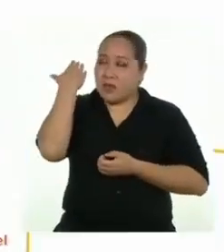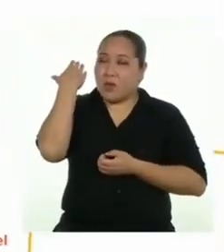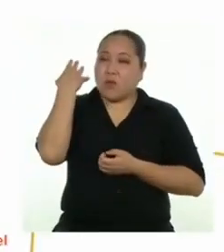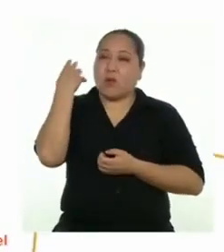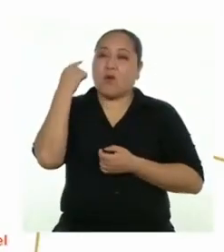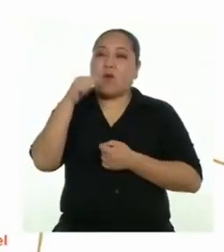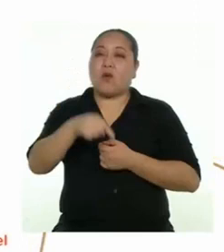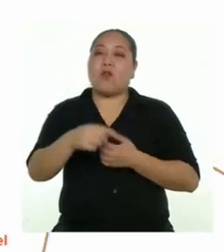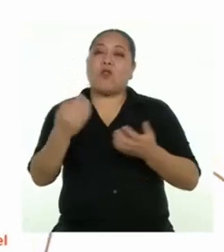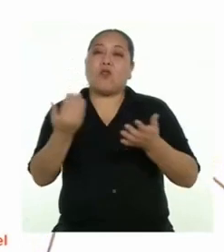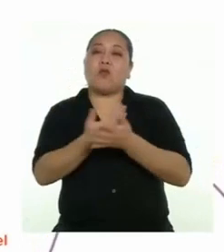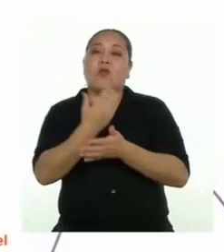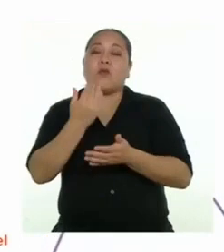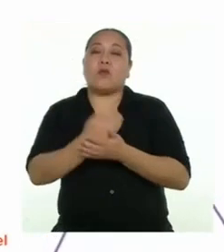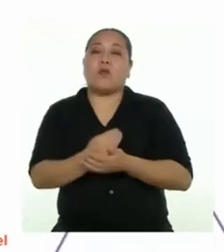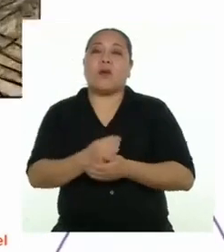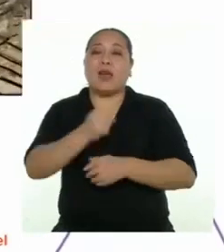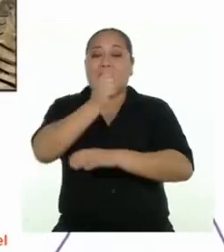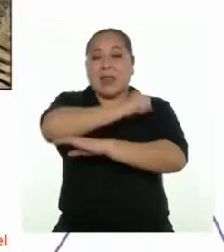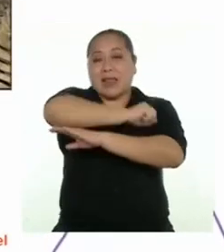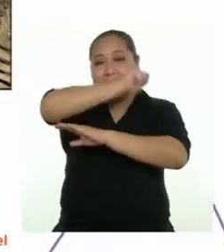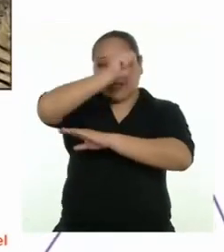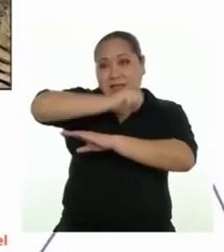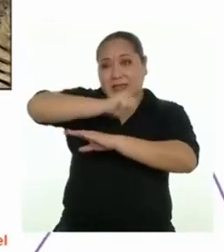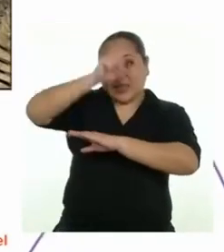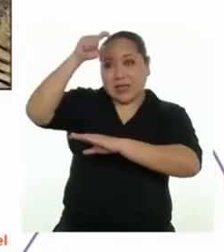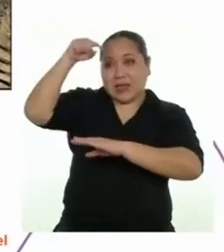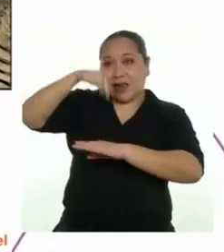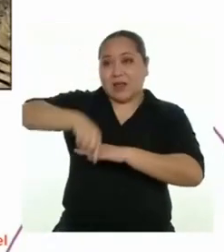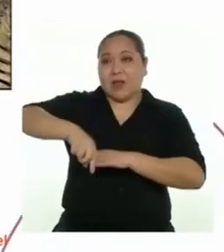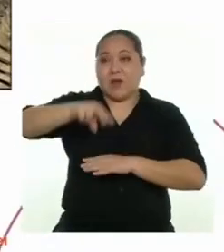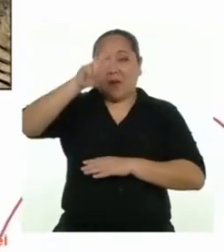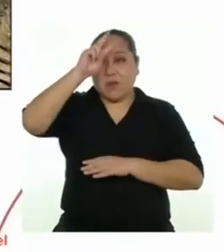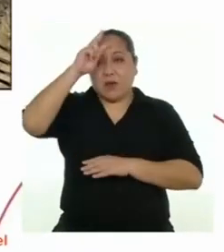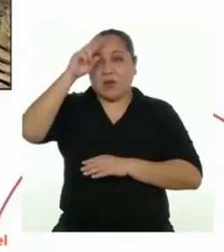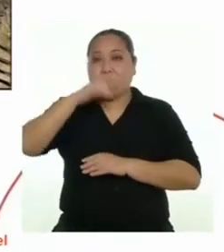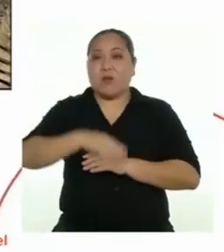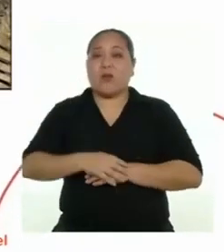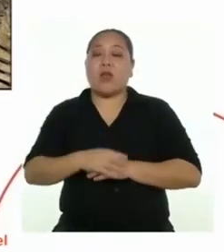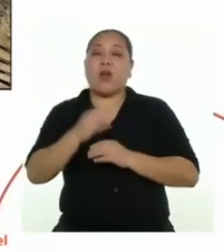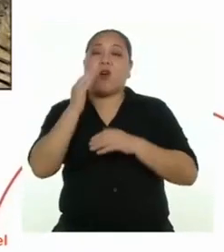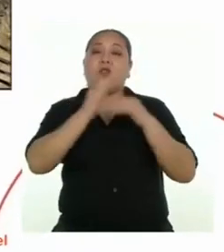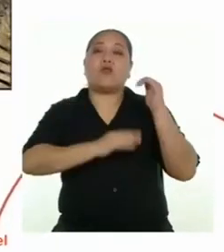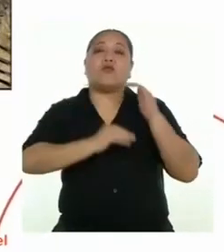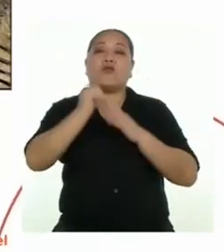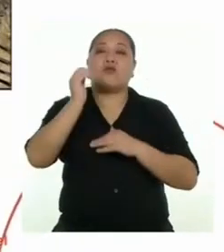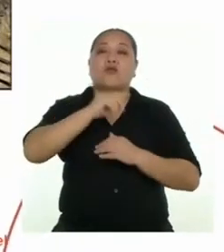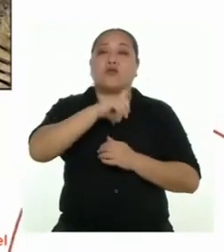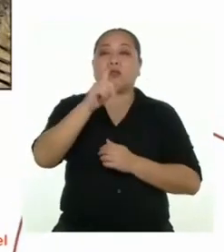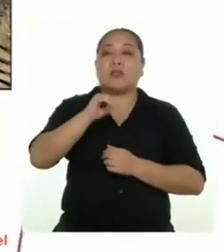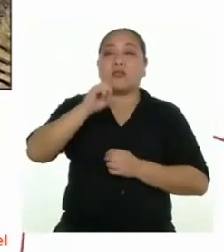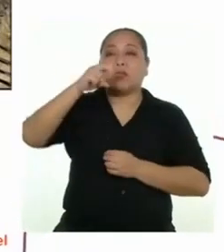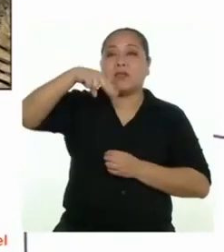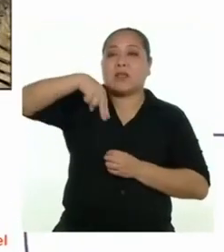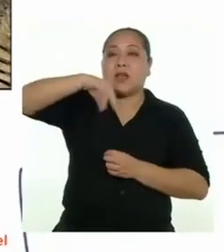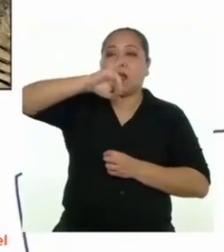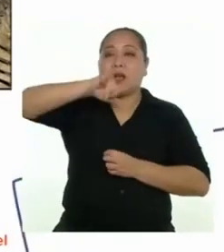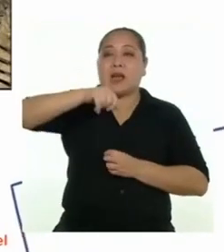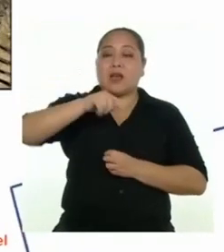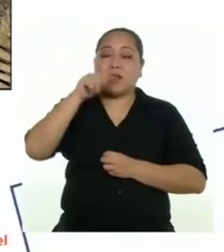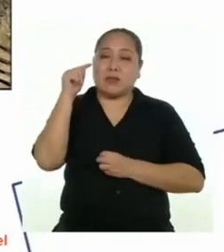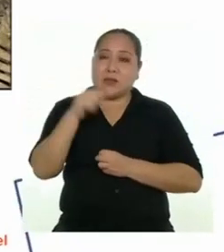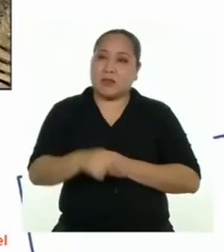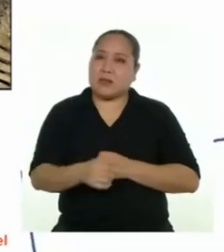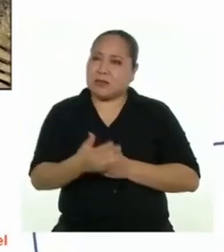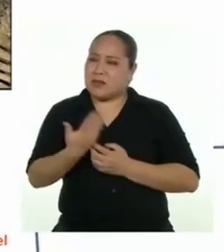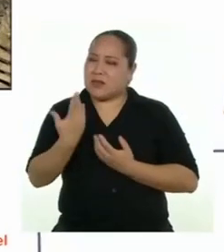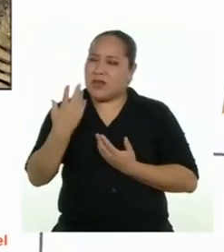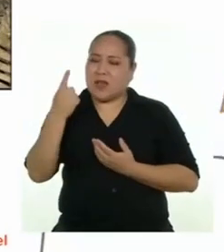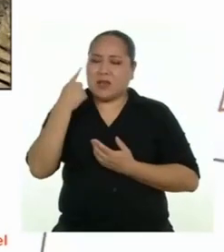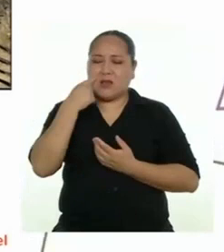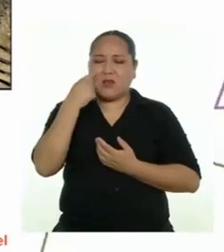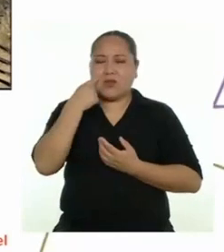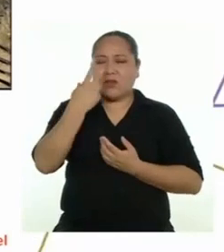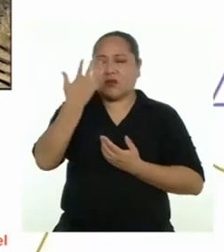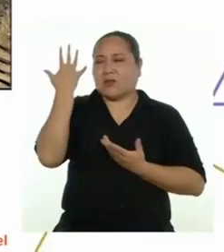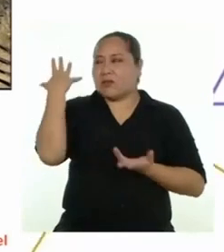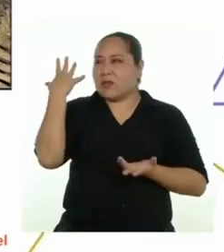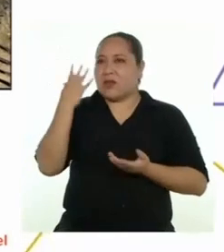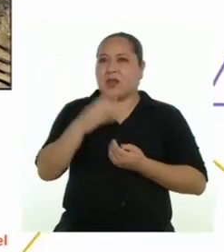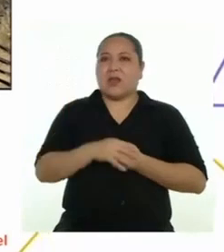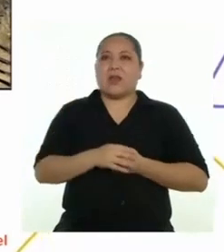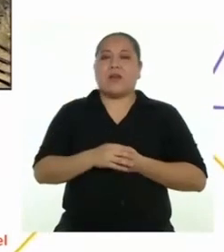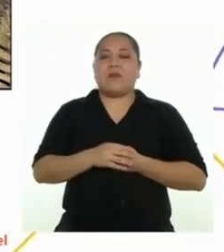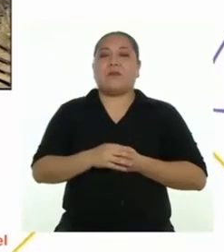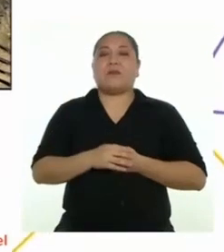En la Sierra Peruana, la construcción de zanjas de infiltración es una tecnología ancestral práctica, útil y